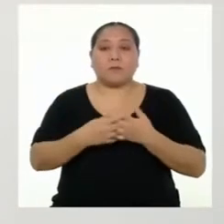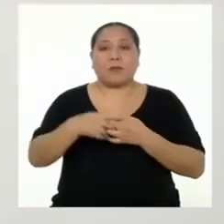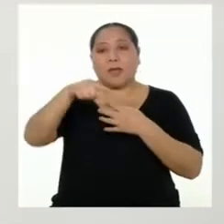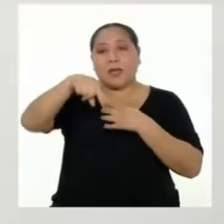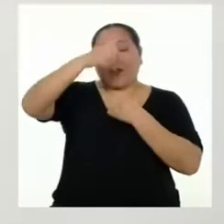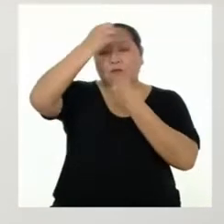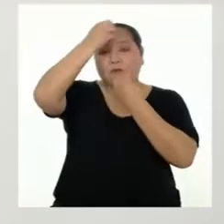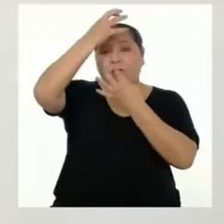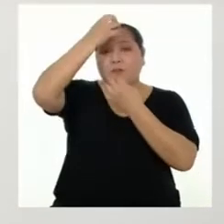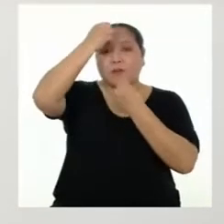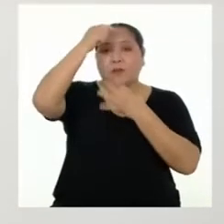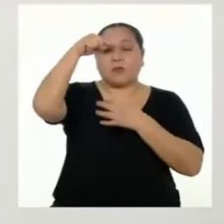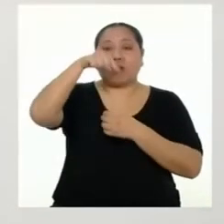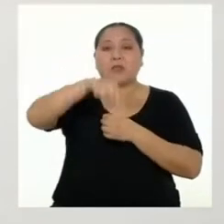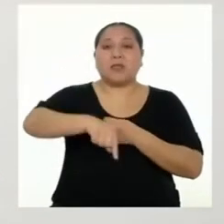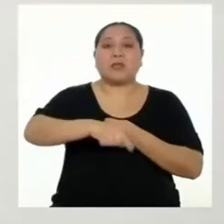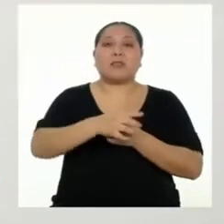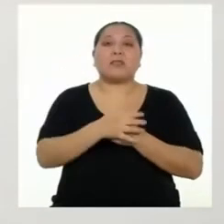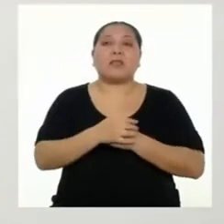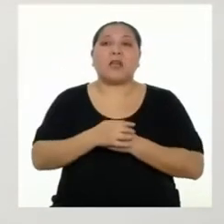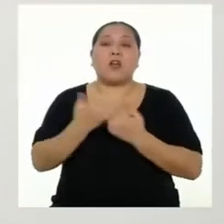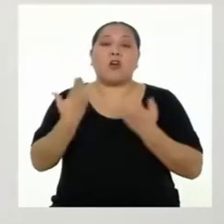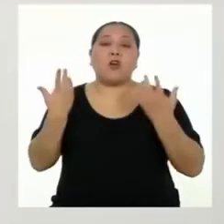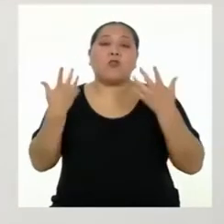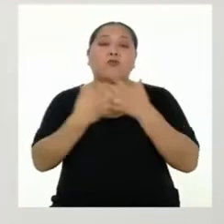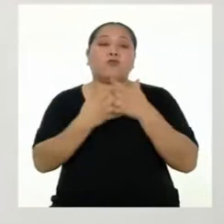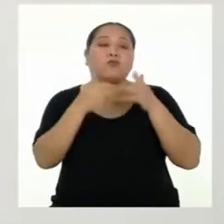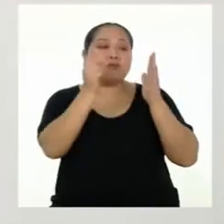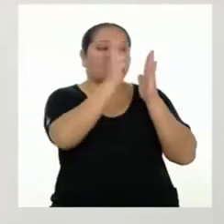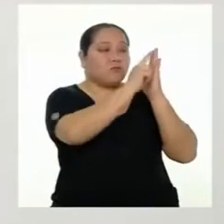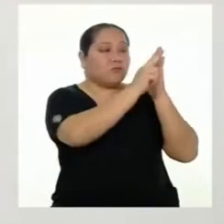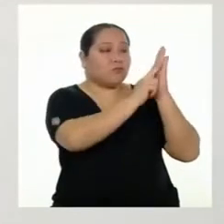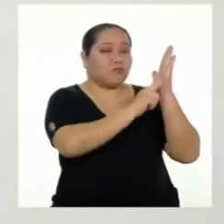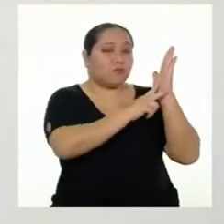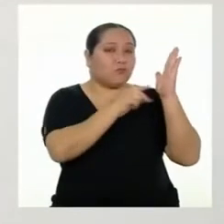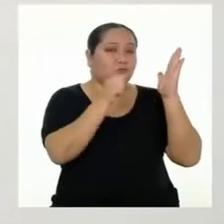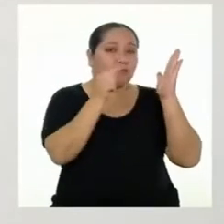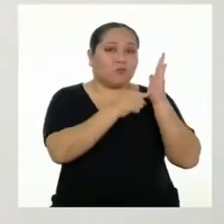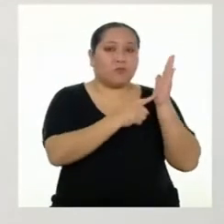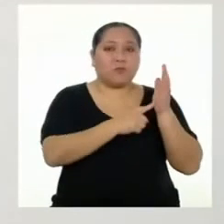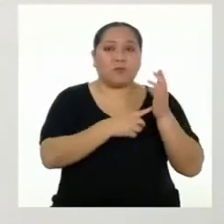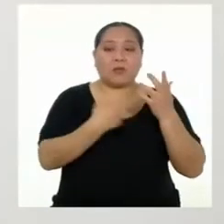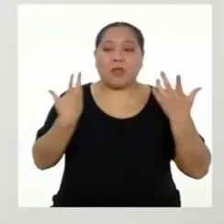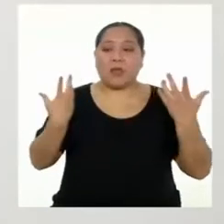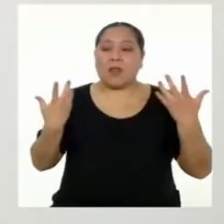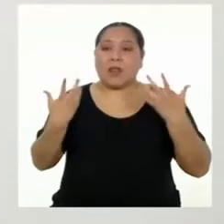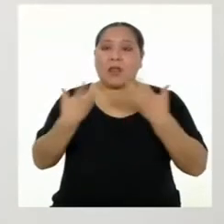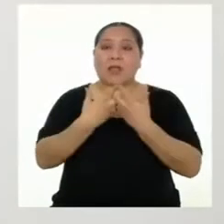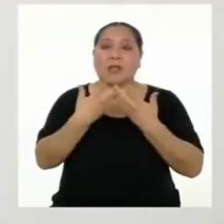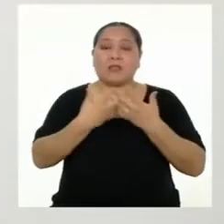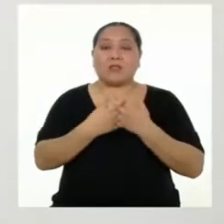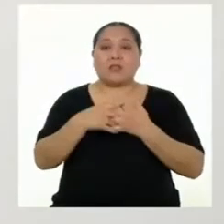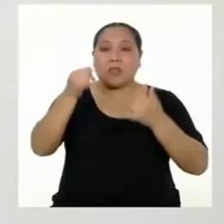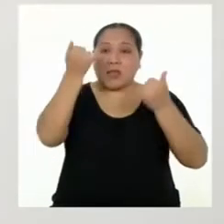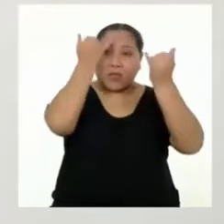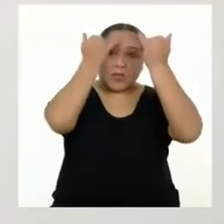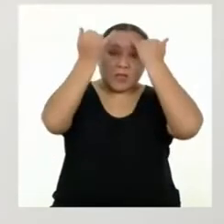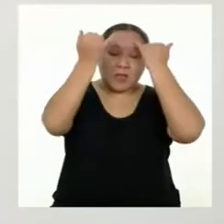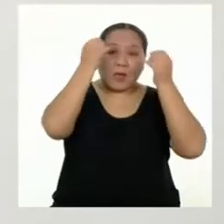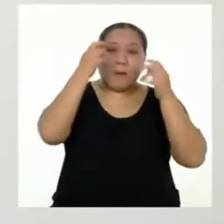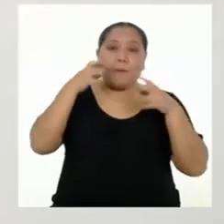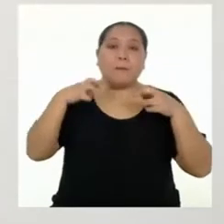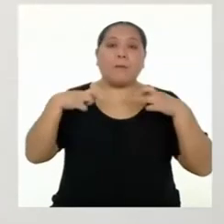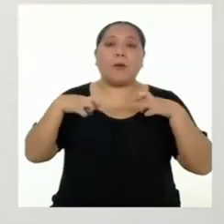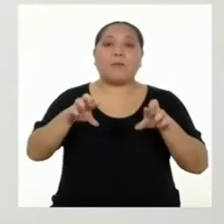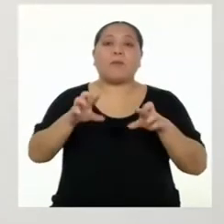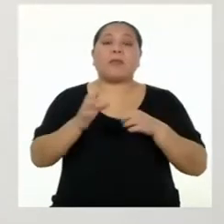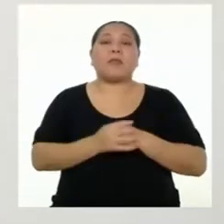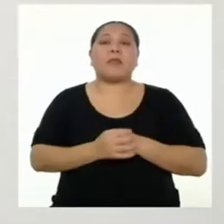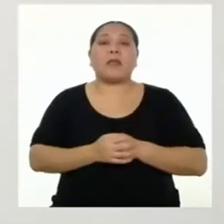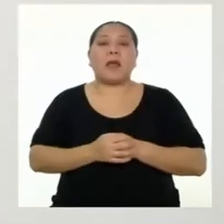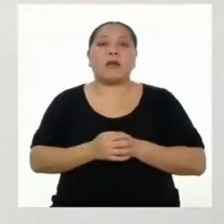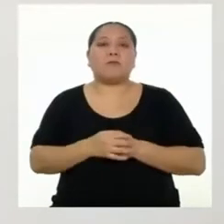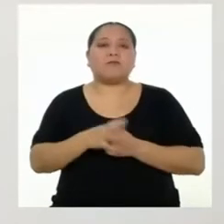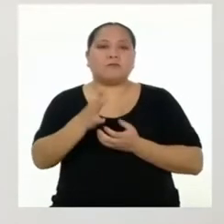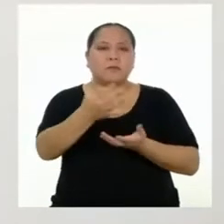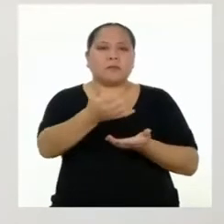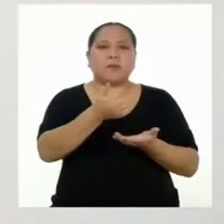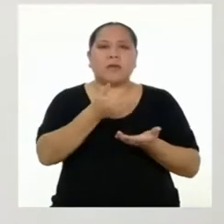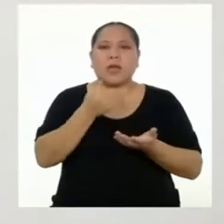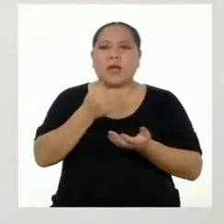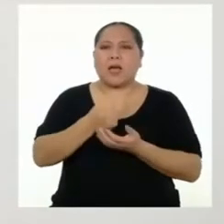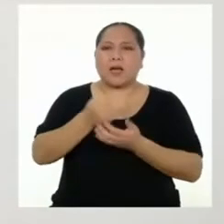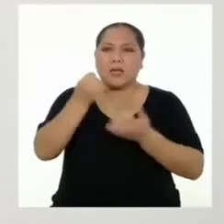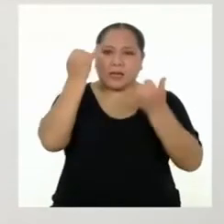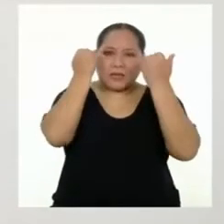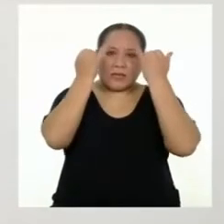información de esta infografía con el texto que hemos leído. Relacionar ideas te permitirá sacar conclusiones.